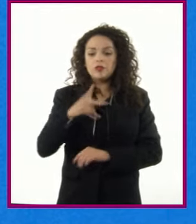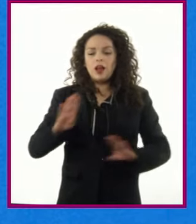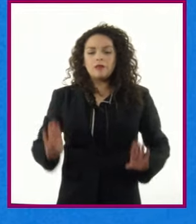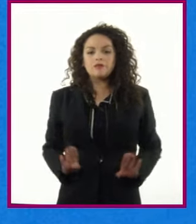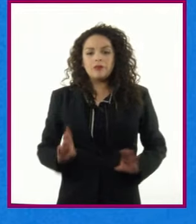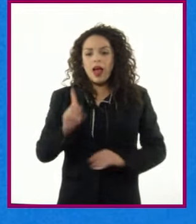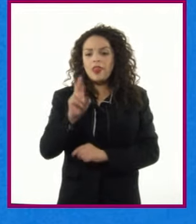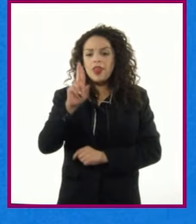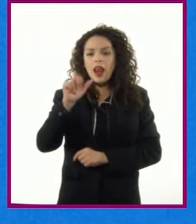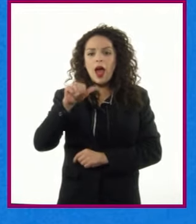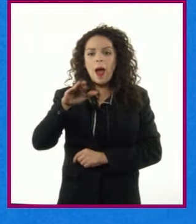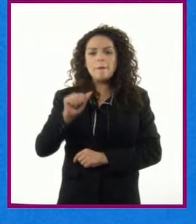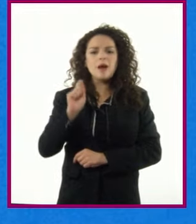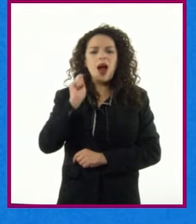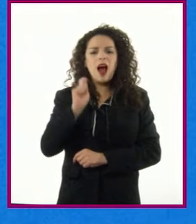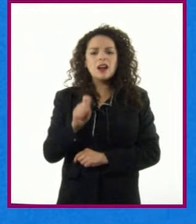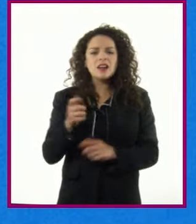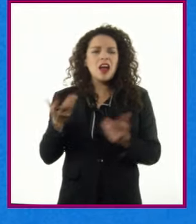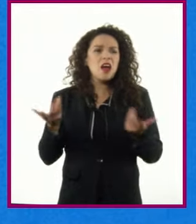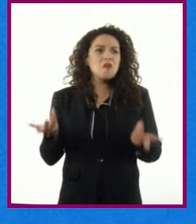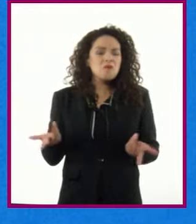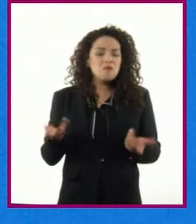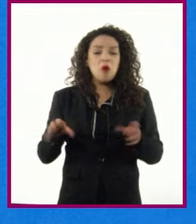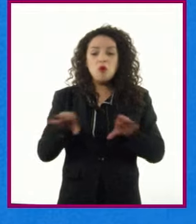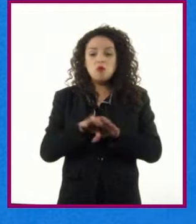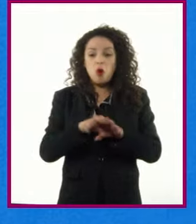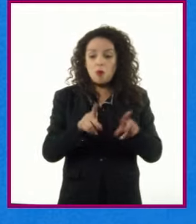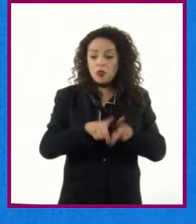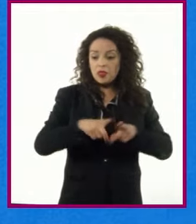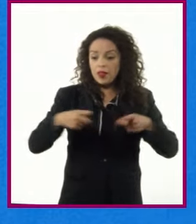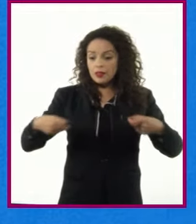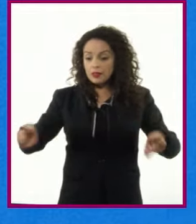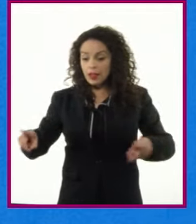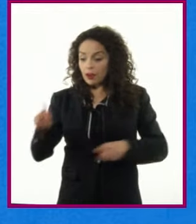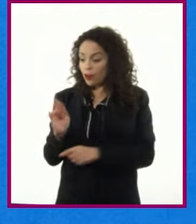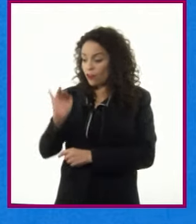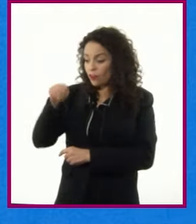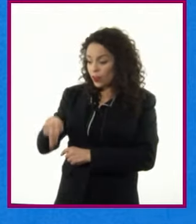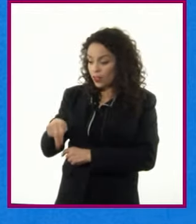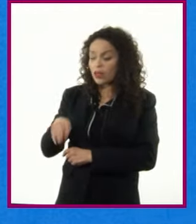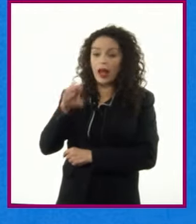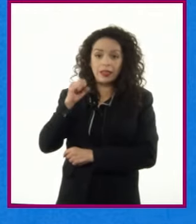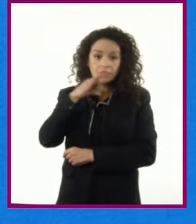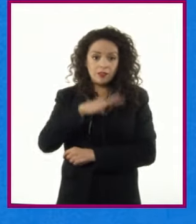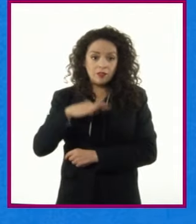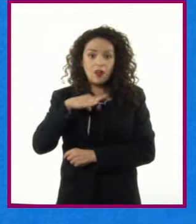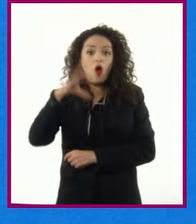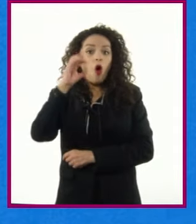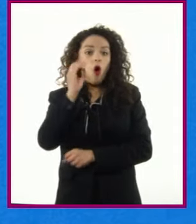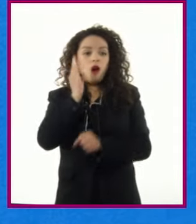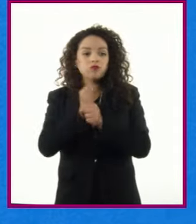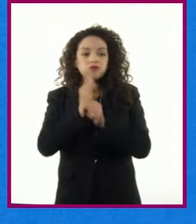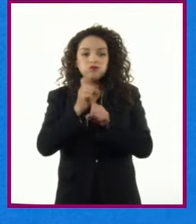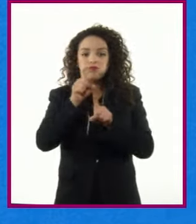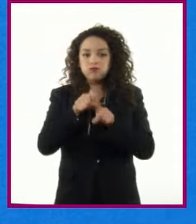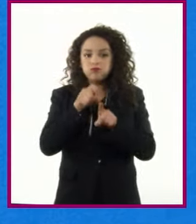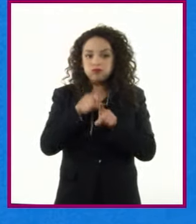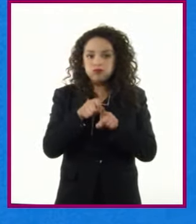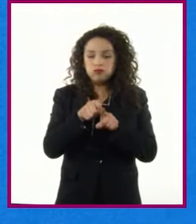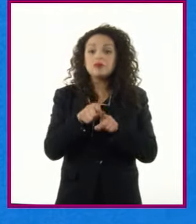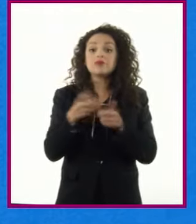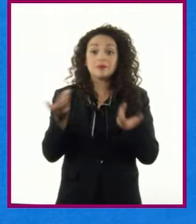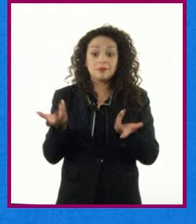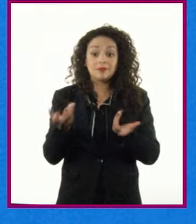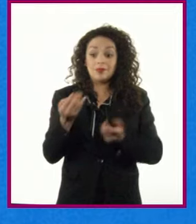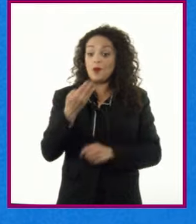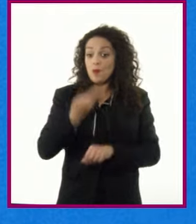asunto superficial y cuyo desenlace y desarrollo es feliz o cómico Por cierto, la escribió muy